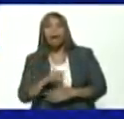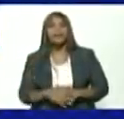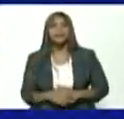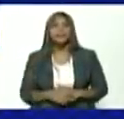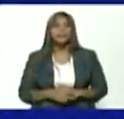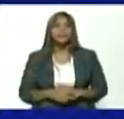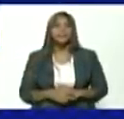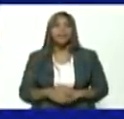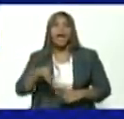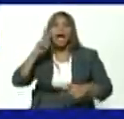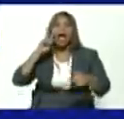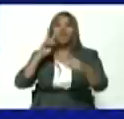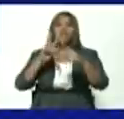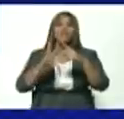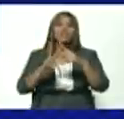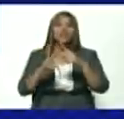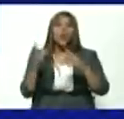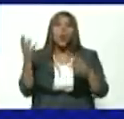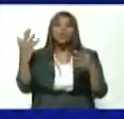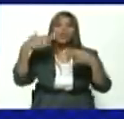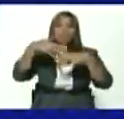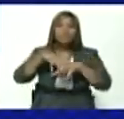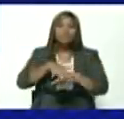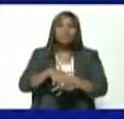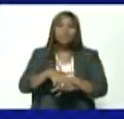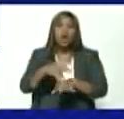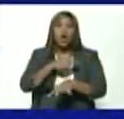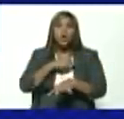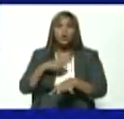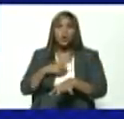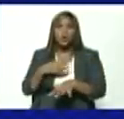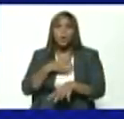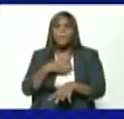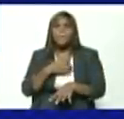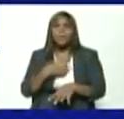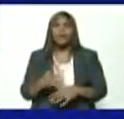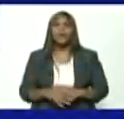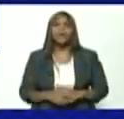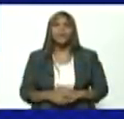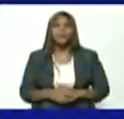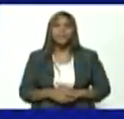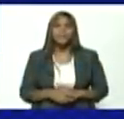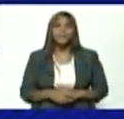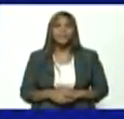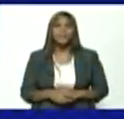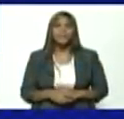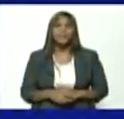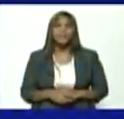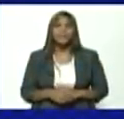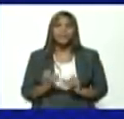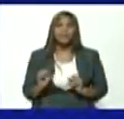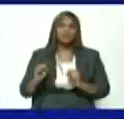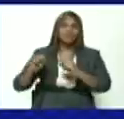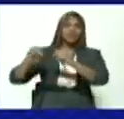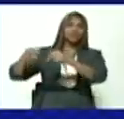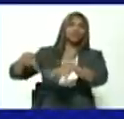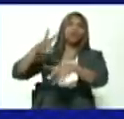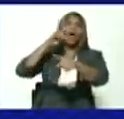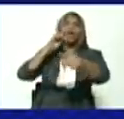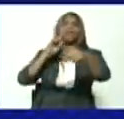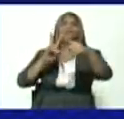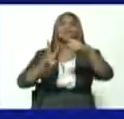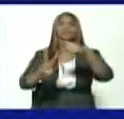la visión integral no podemos jamás jamás abandonar la visión